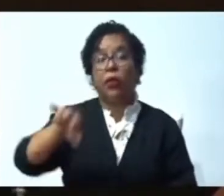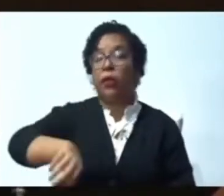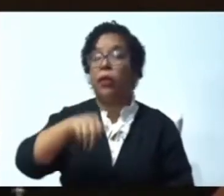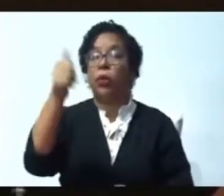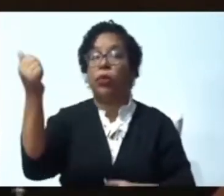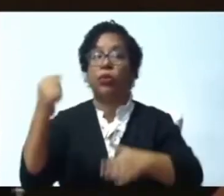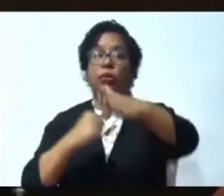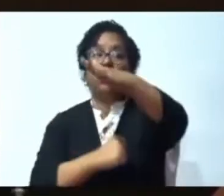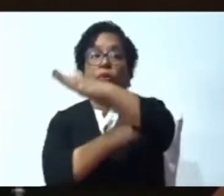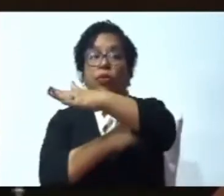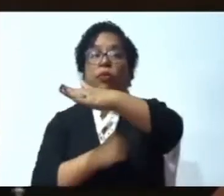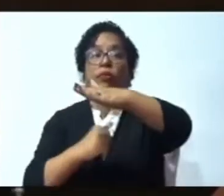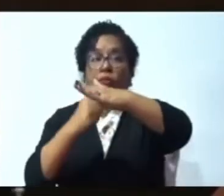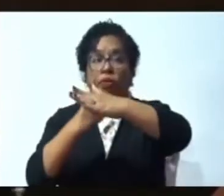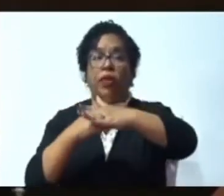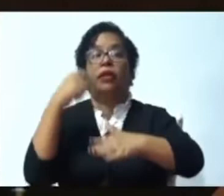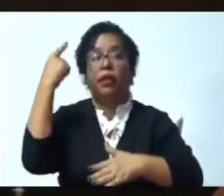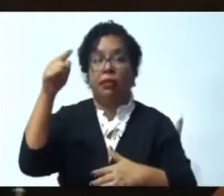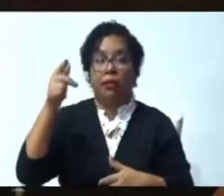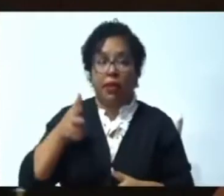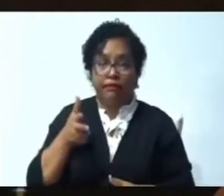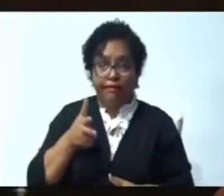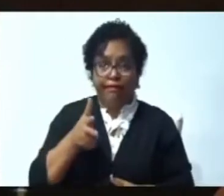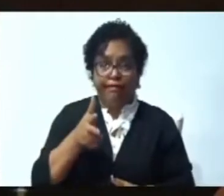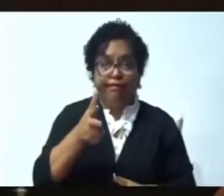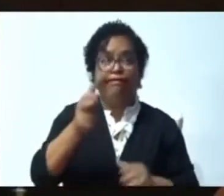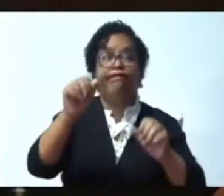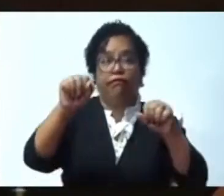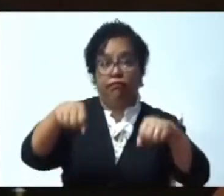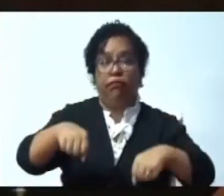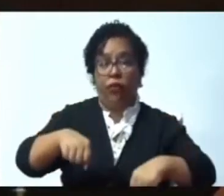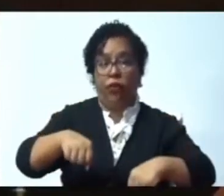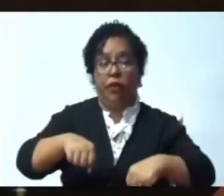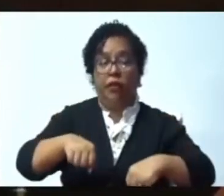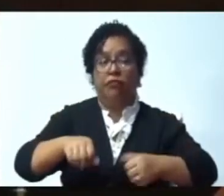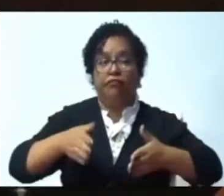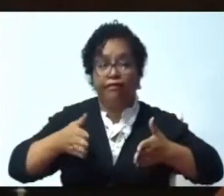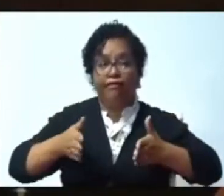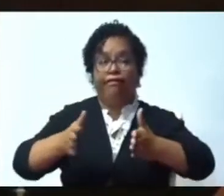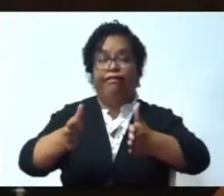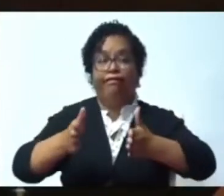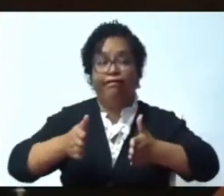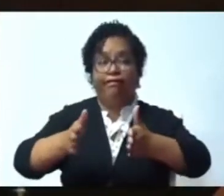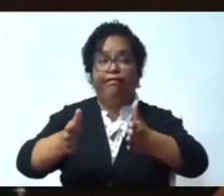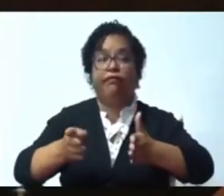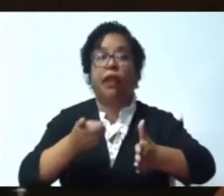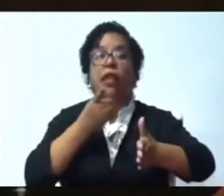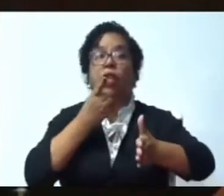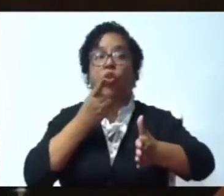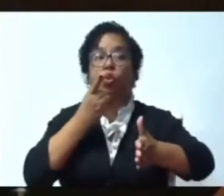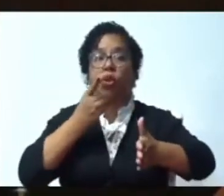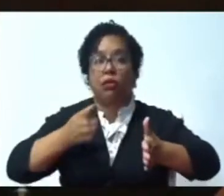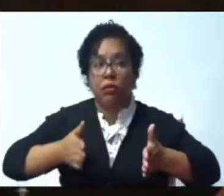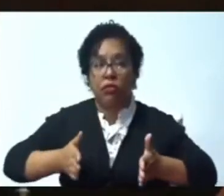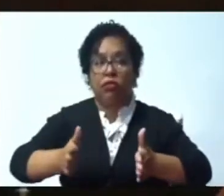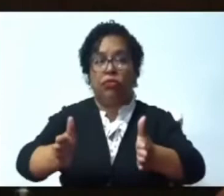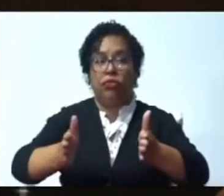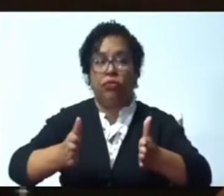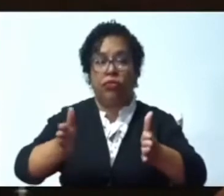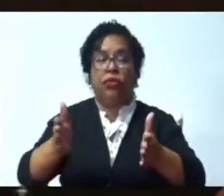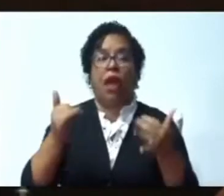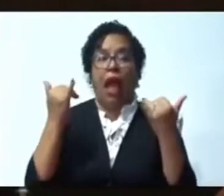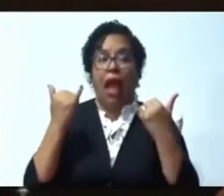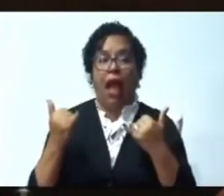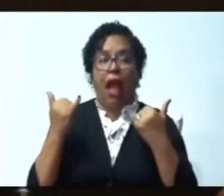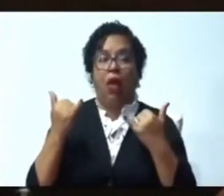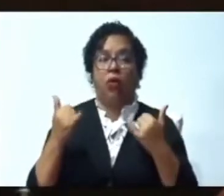Que interrumpe la vía principal de este país, la Autopita Duarte El cual está paralizado